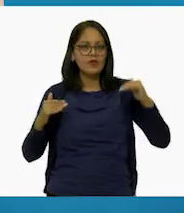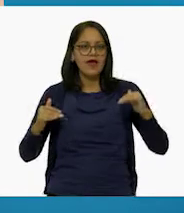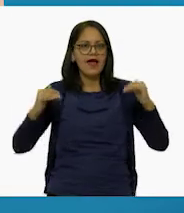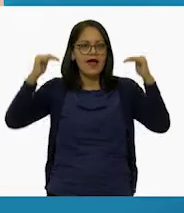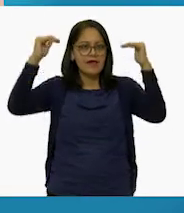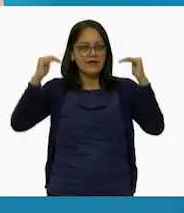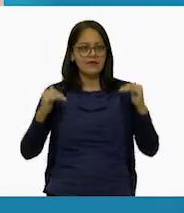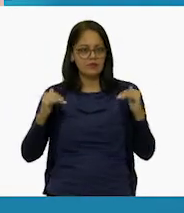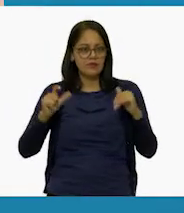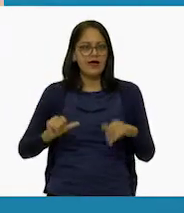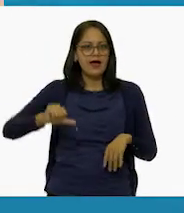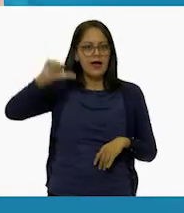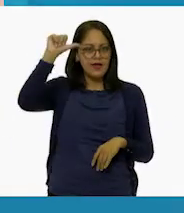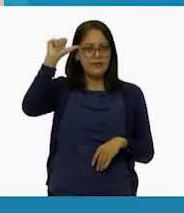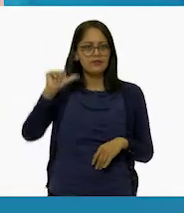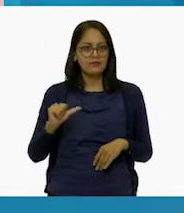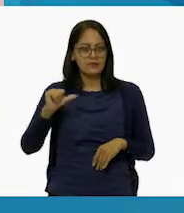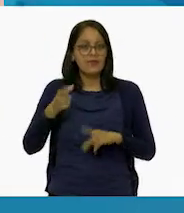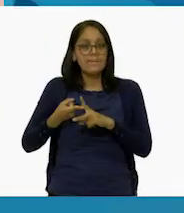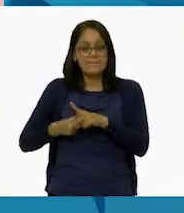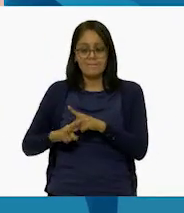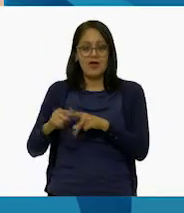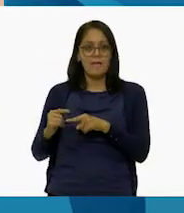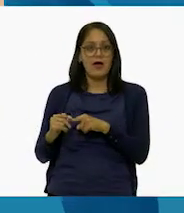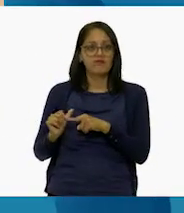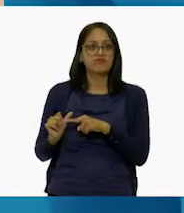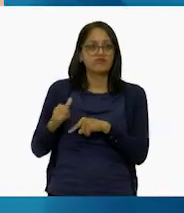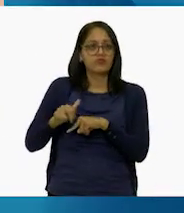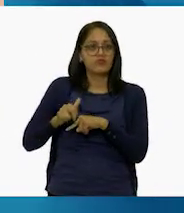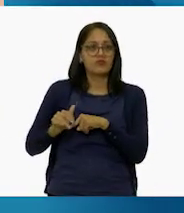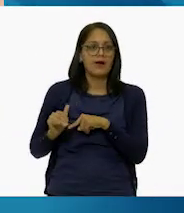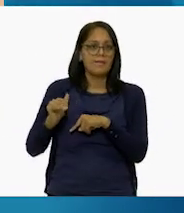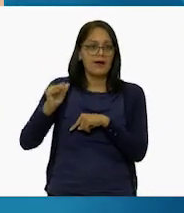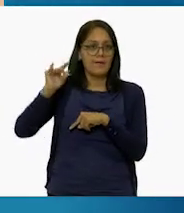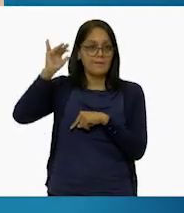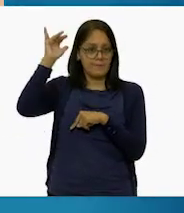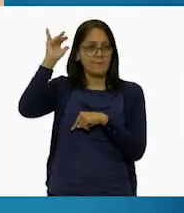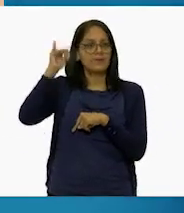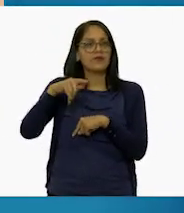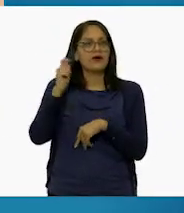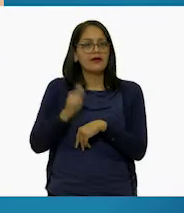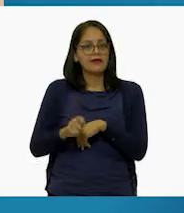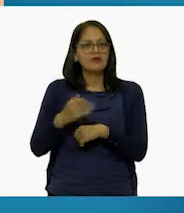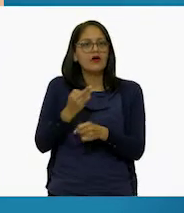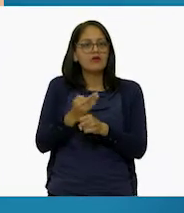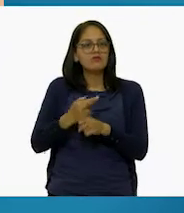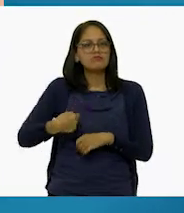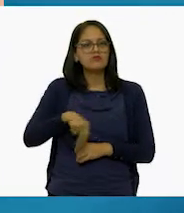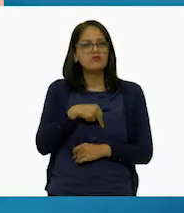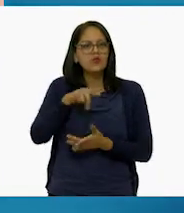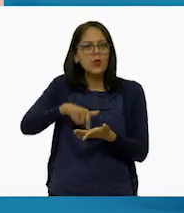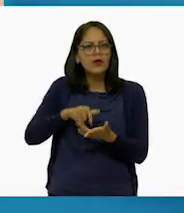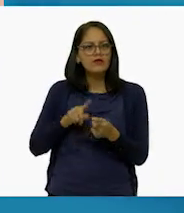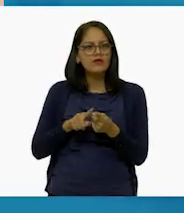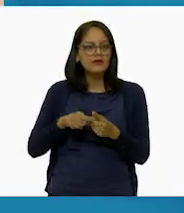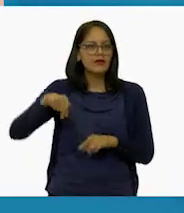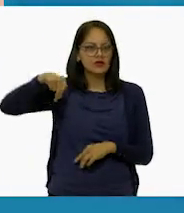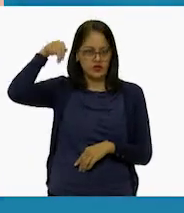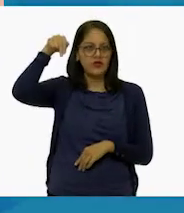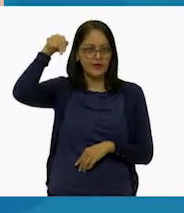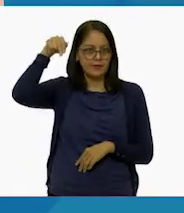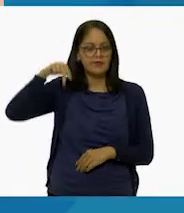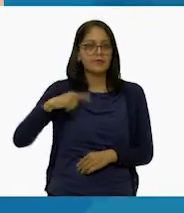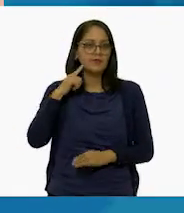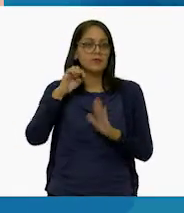aumenta de abajo hacia arriba, lo que nos indica que estamos en el hemisferio norte. Cuando el